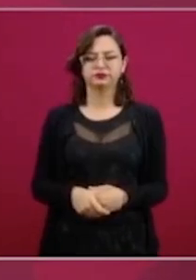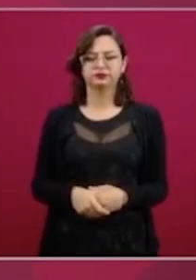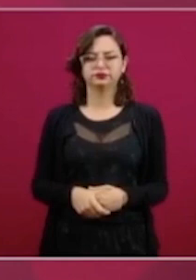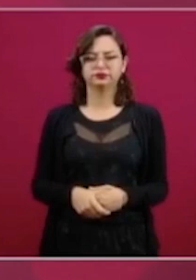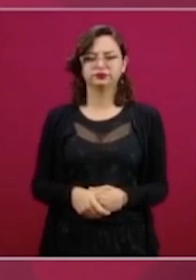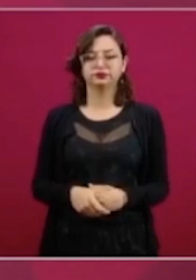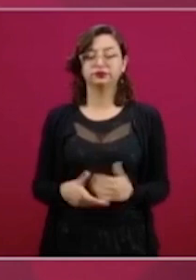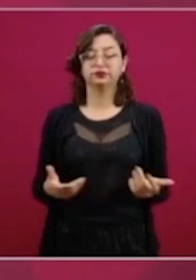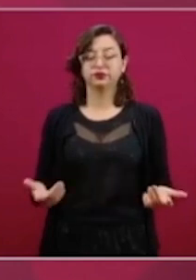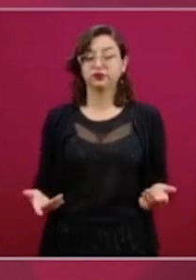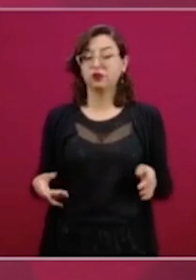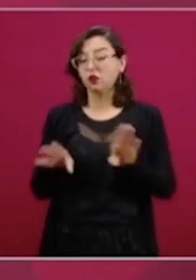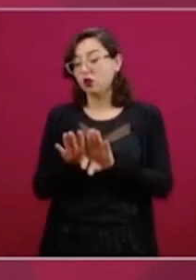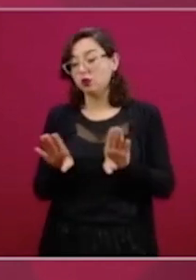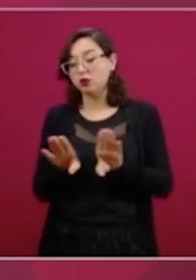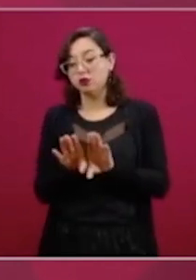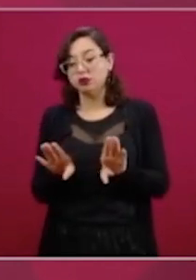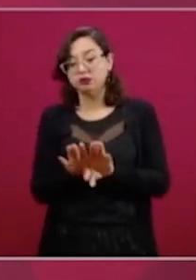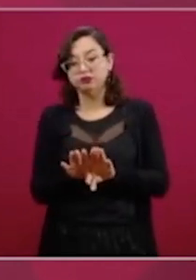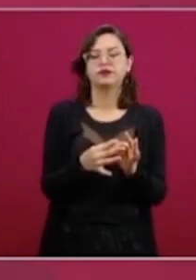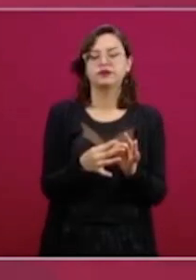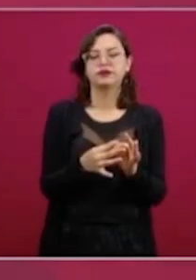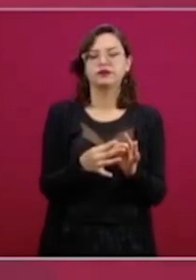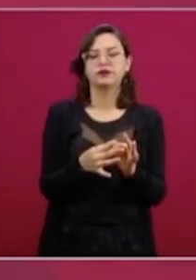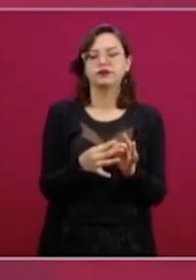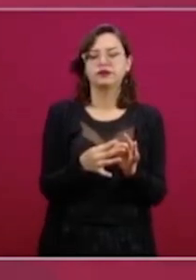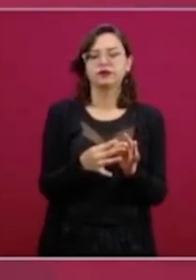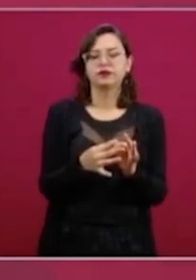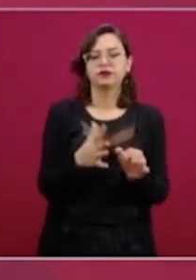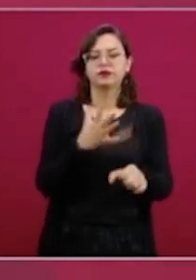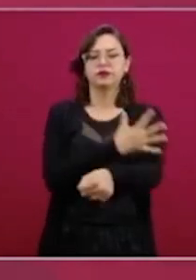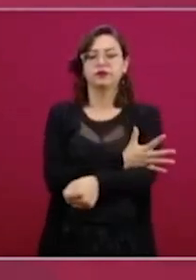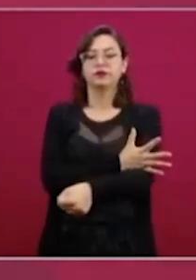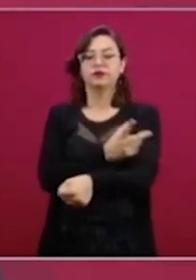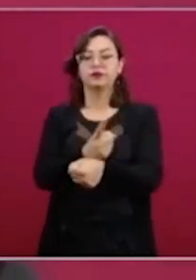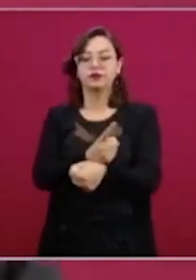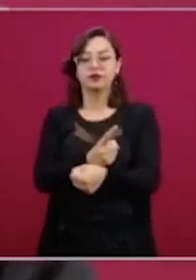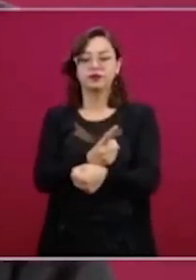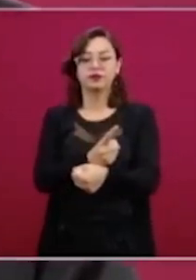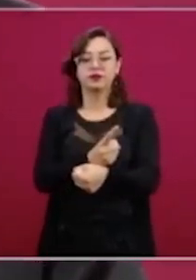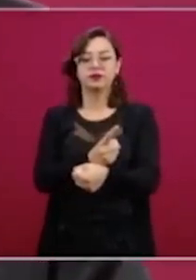eficiencia, honestidad,